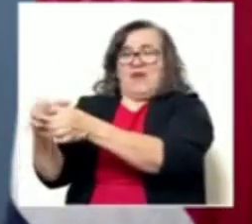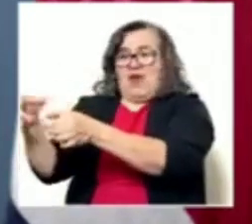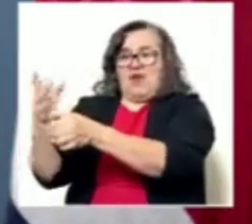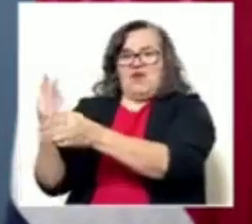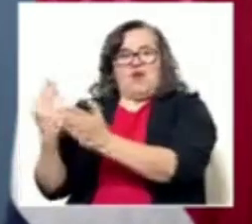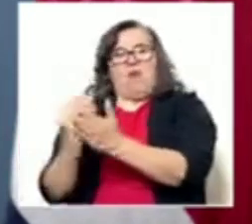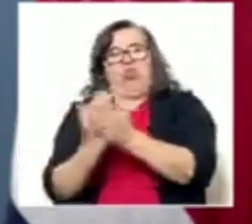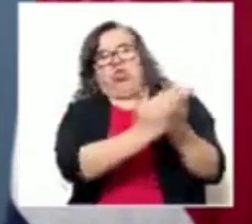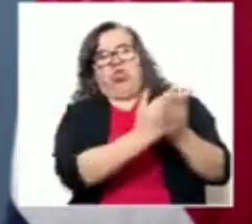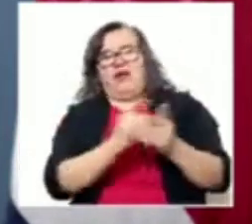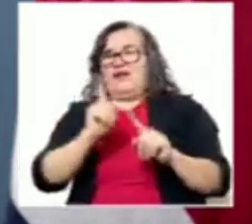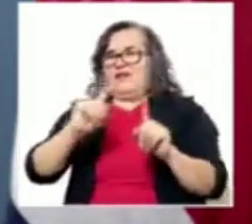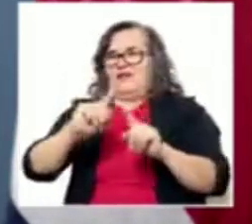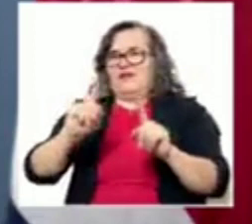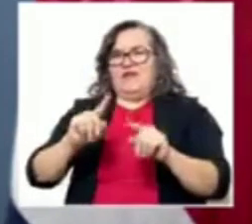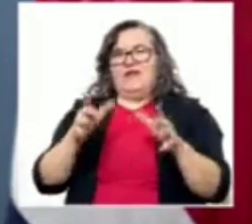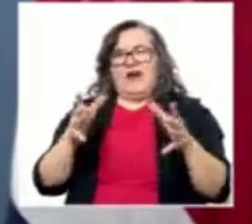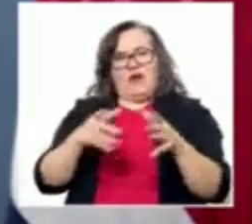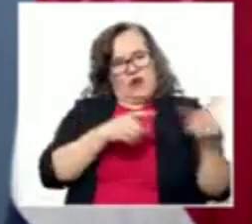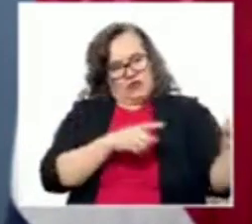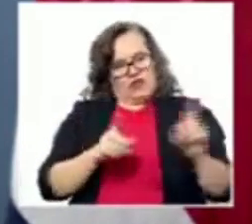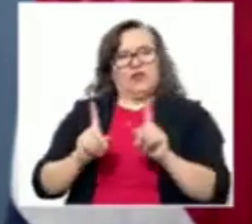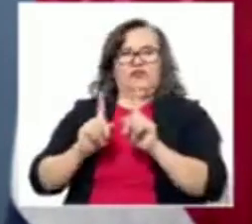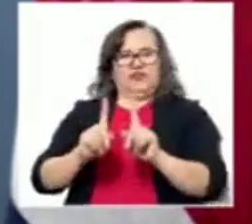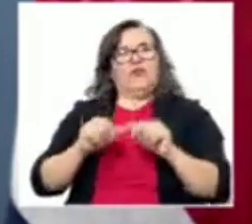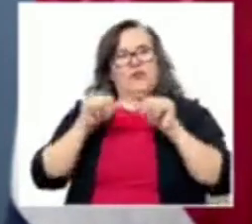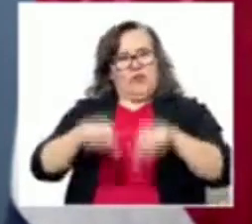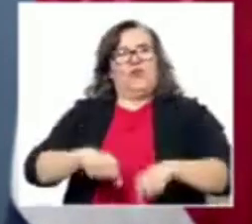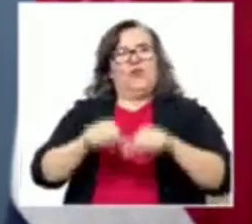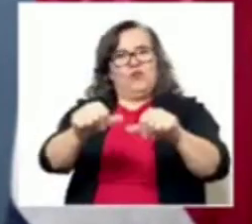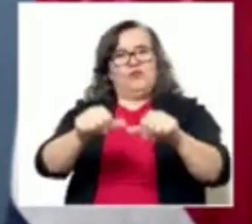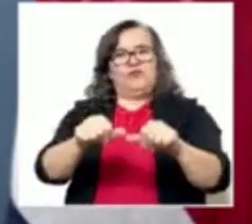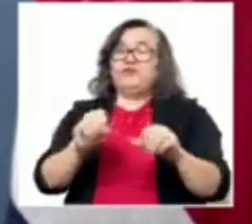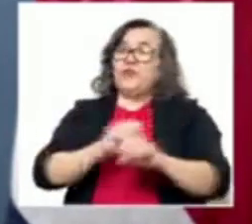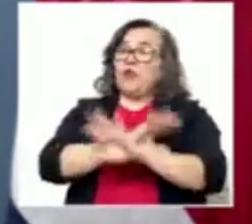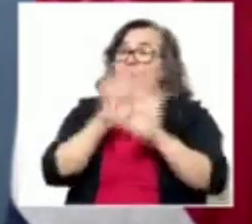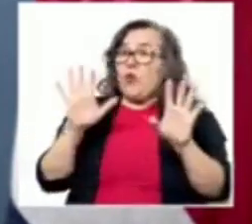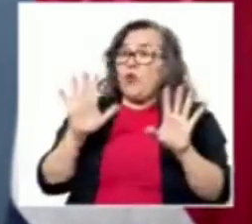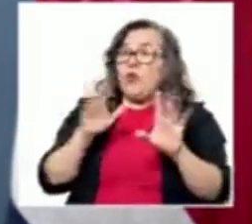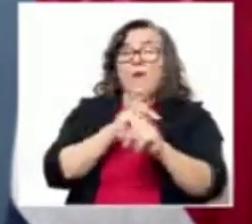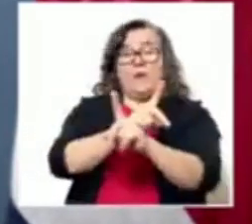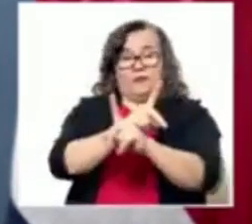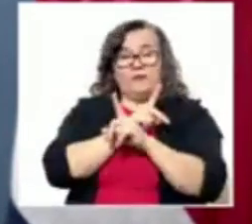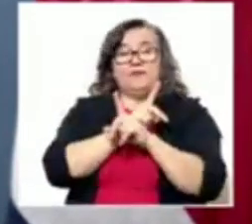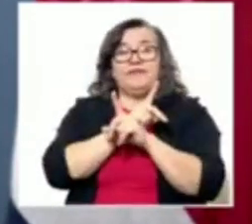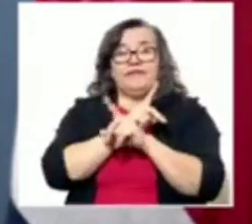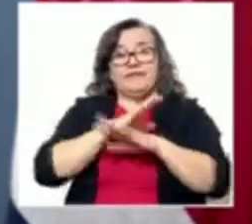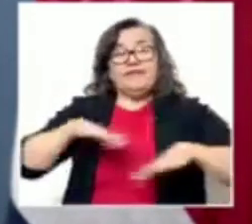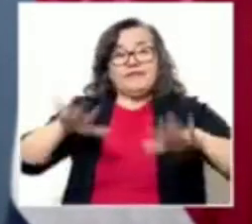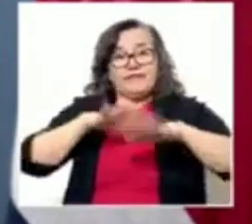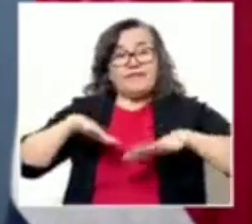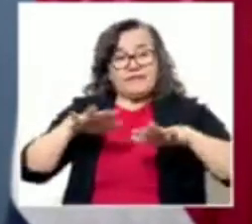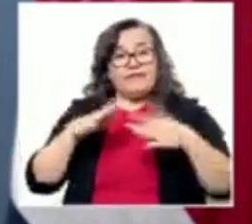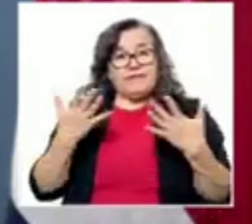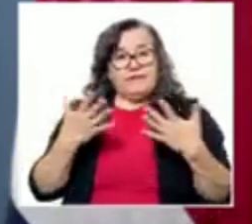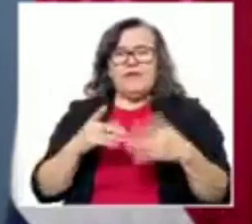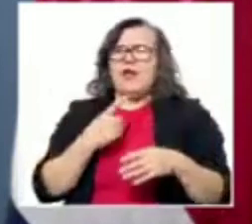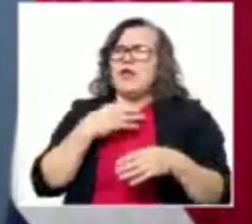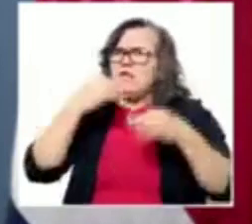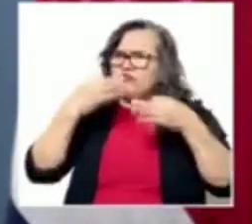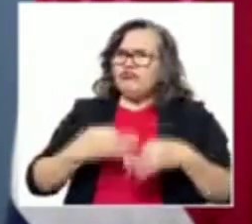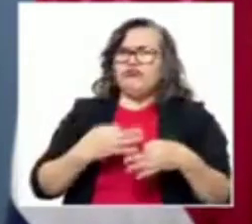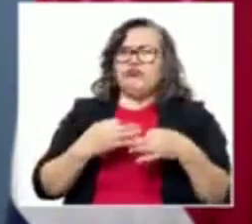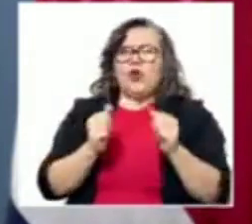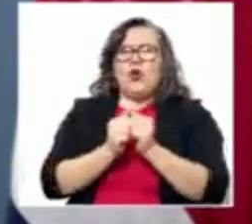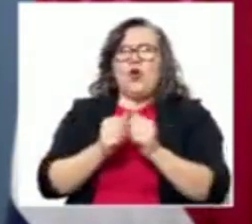obviamente seguimos protegiendo el ambiente todavía más efectivamente